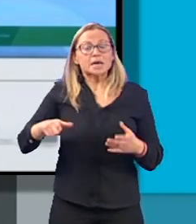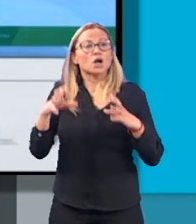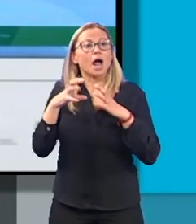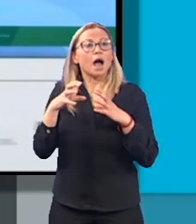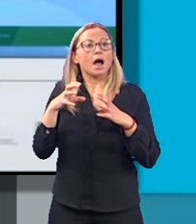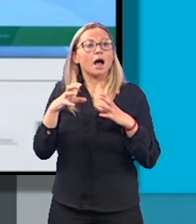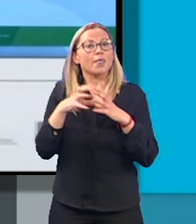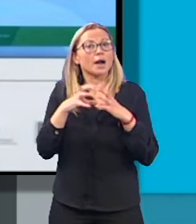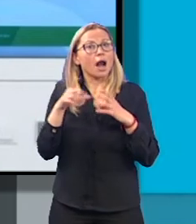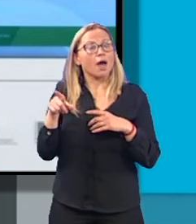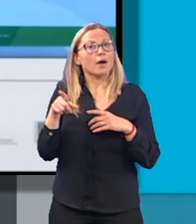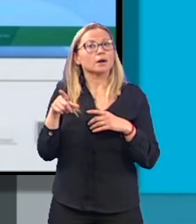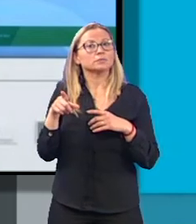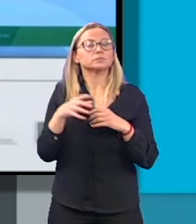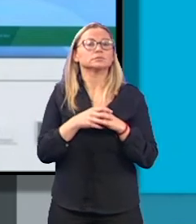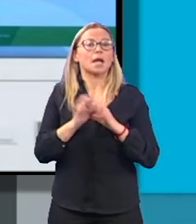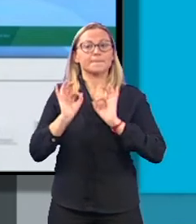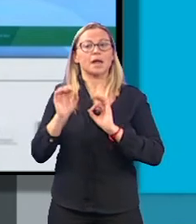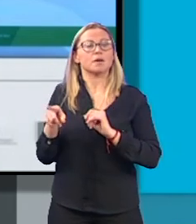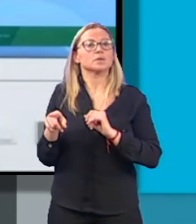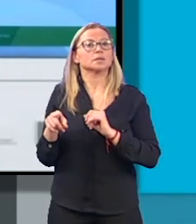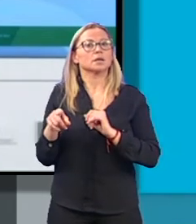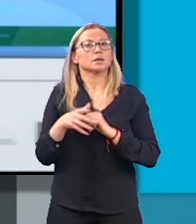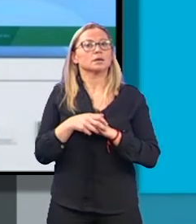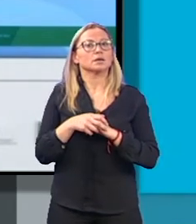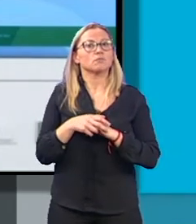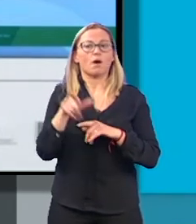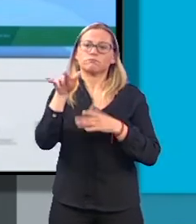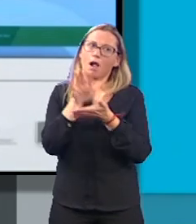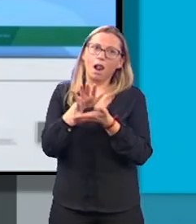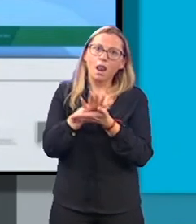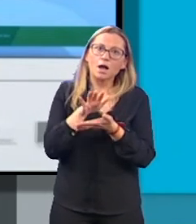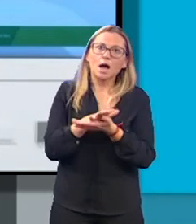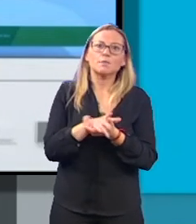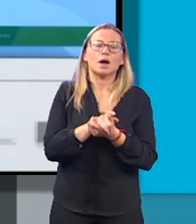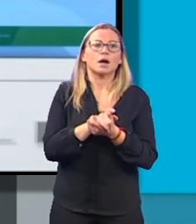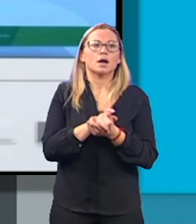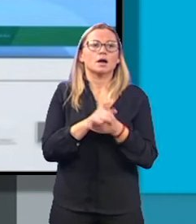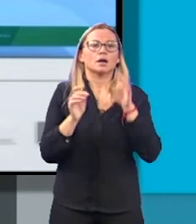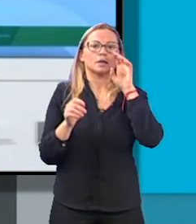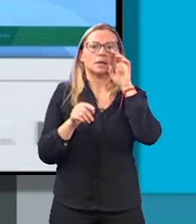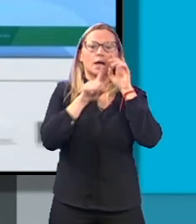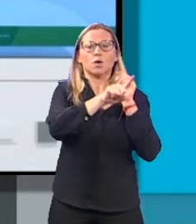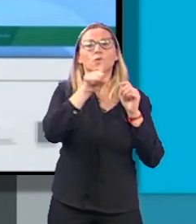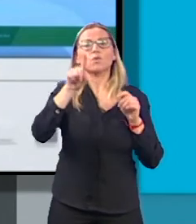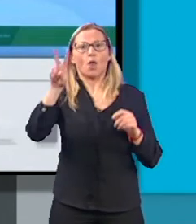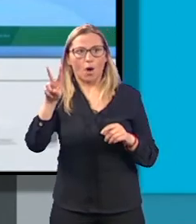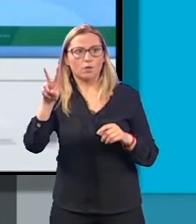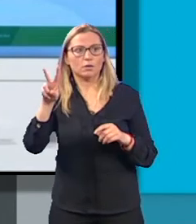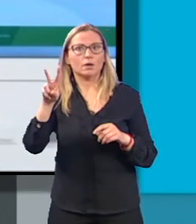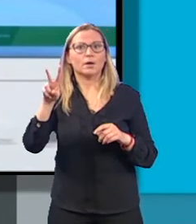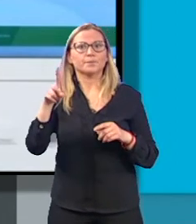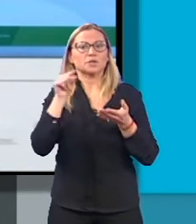de Andalucía, especialmente de Granada, pues bueno, mucha calma, que evidentemente los servicios de 102 de emergencia estamos